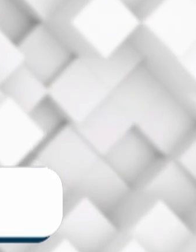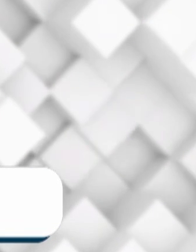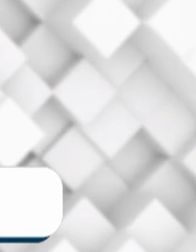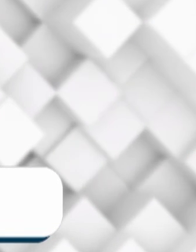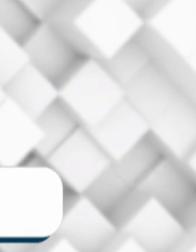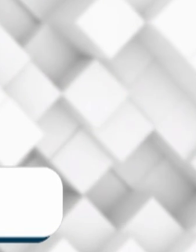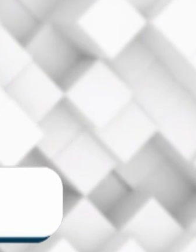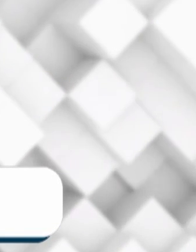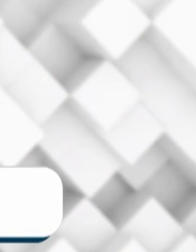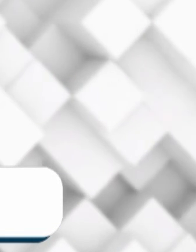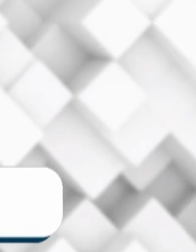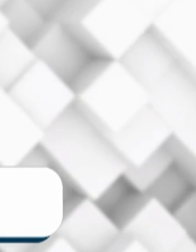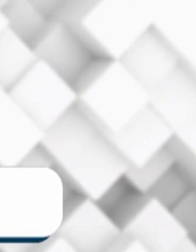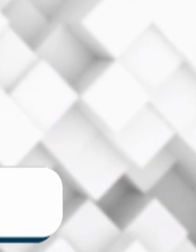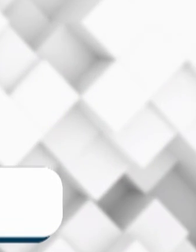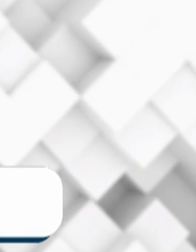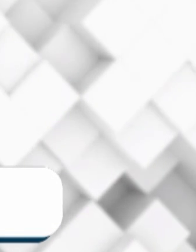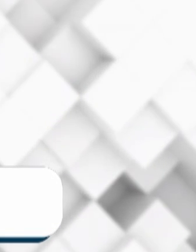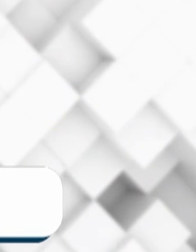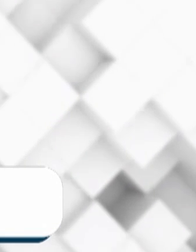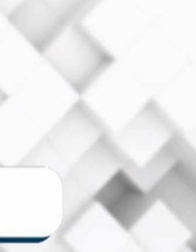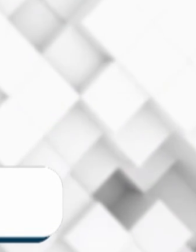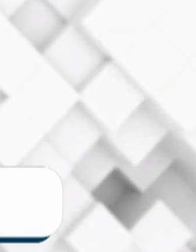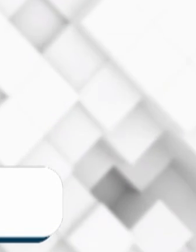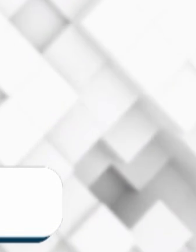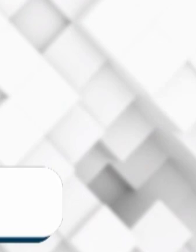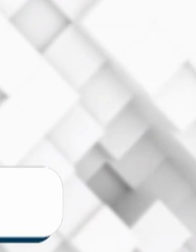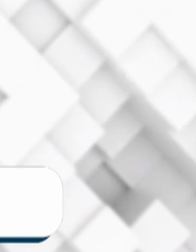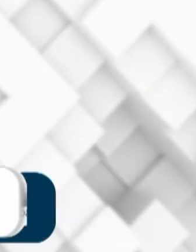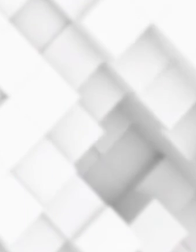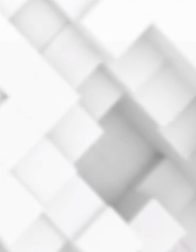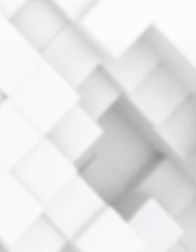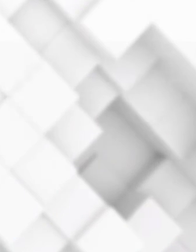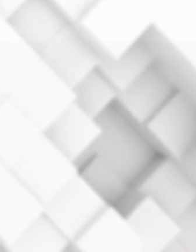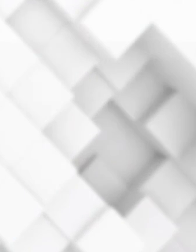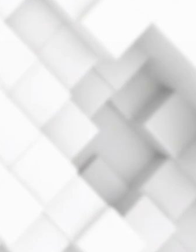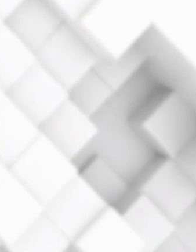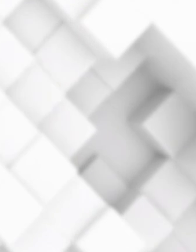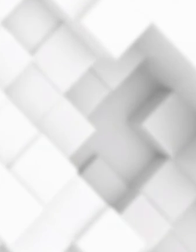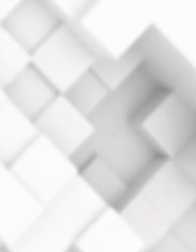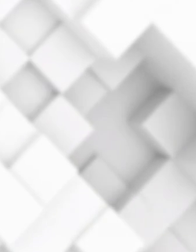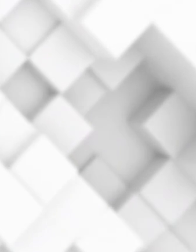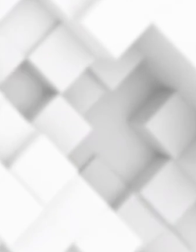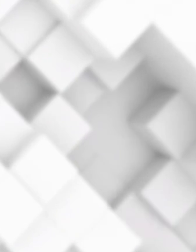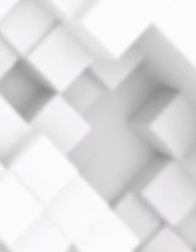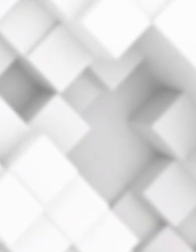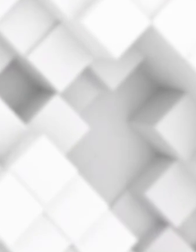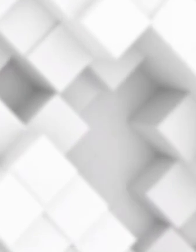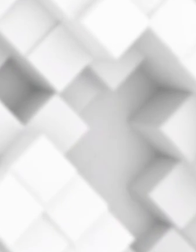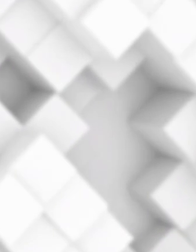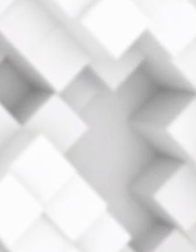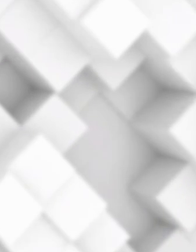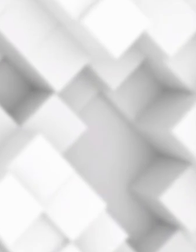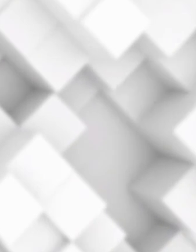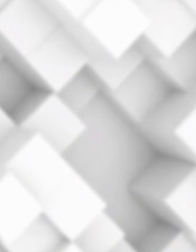falta su boca Fado porque se fue por el río Fado porque se fue por las